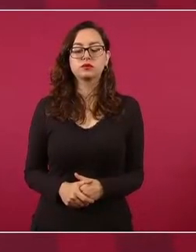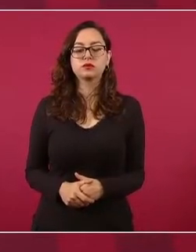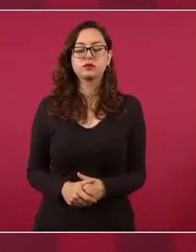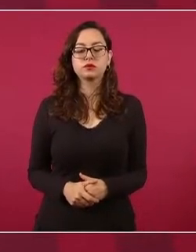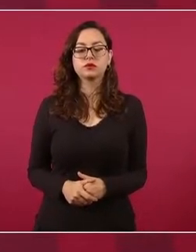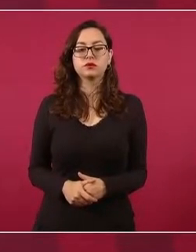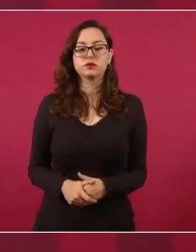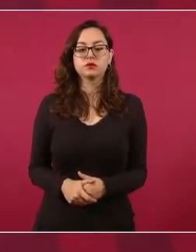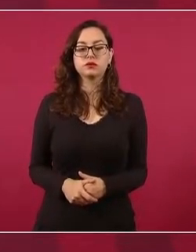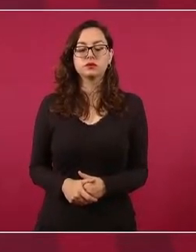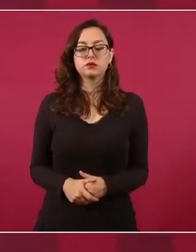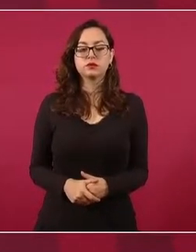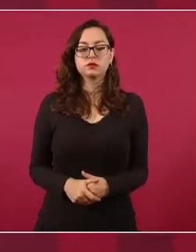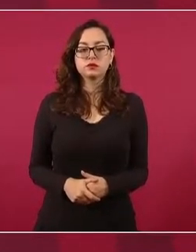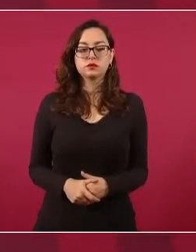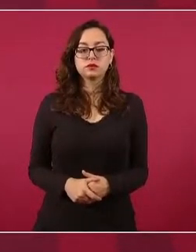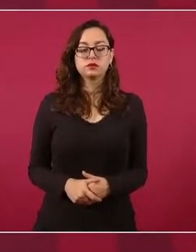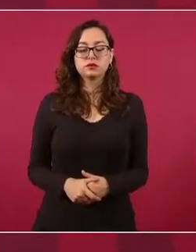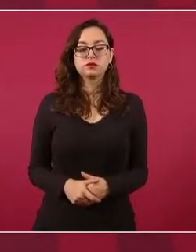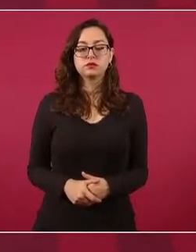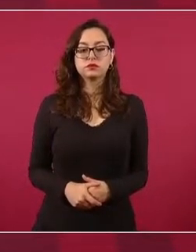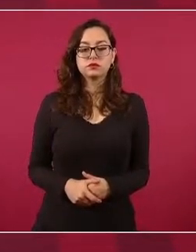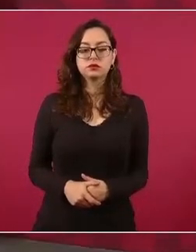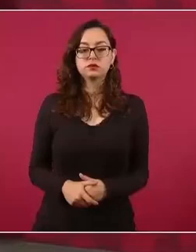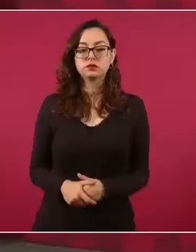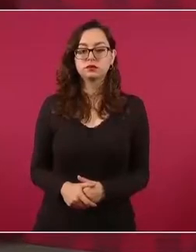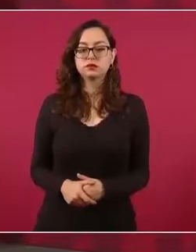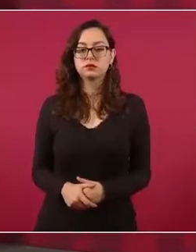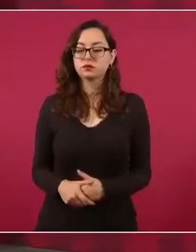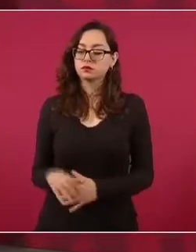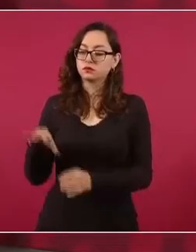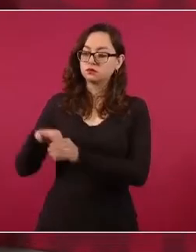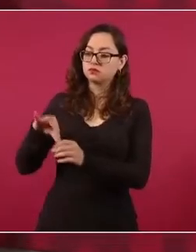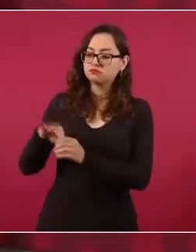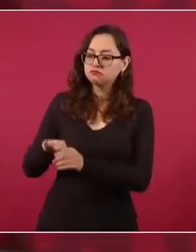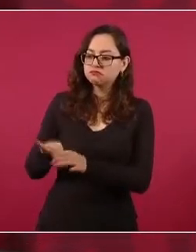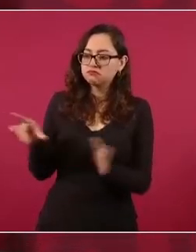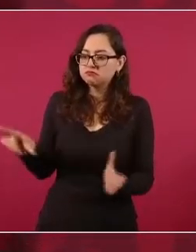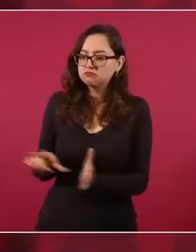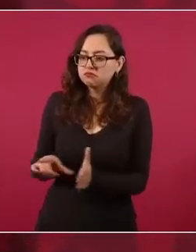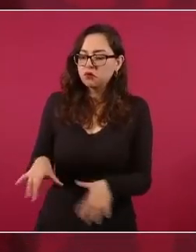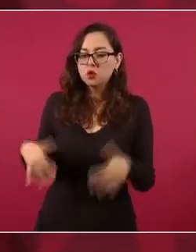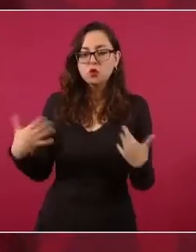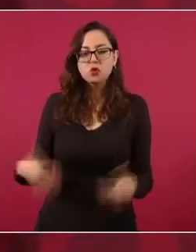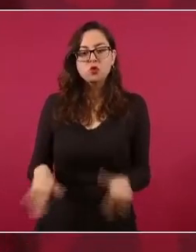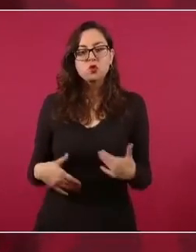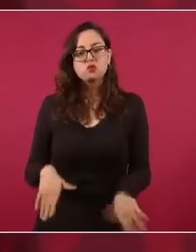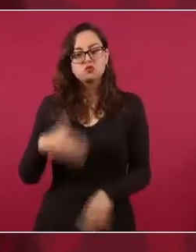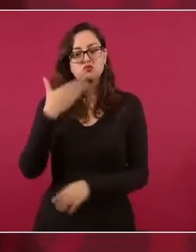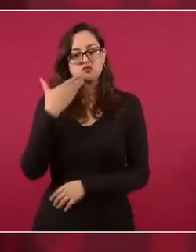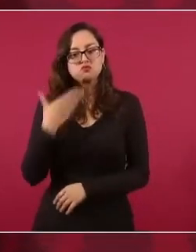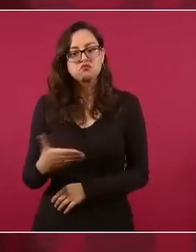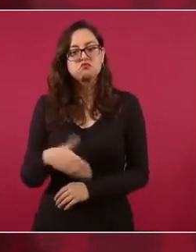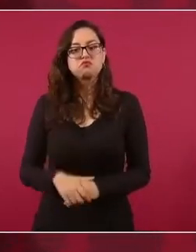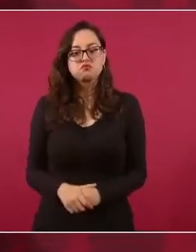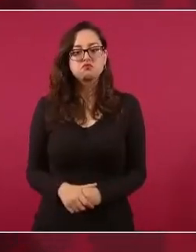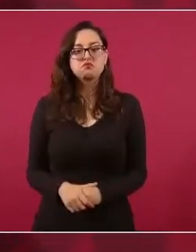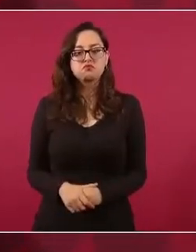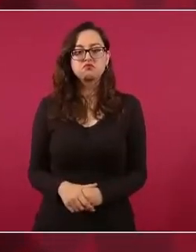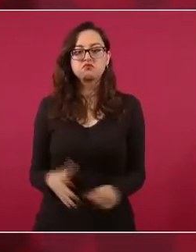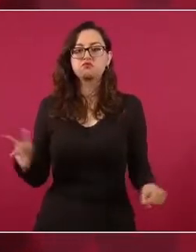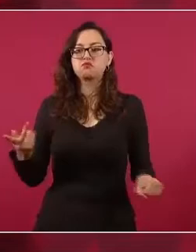es el buen funcionamiento del